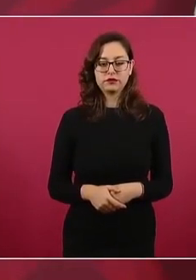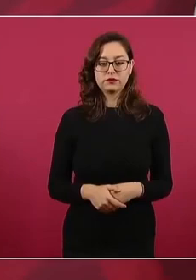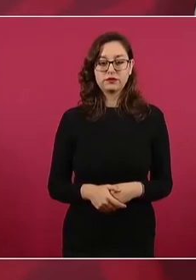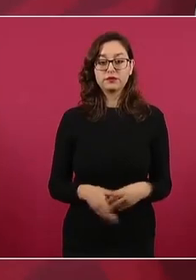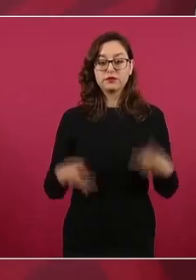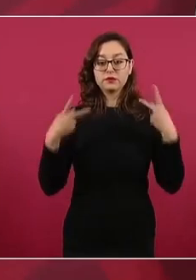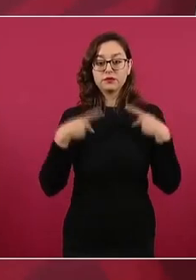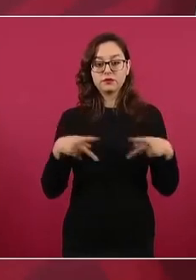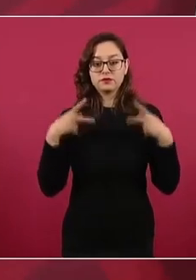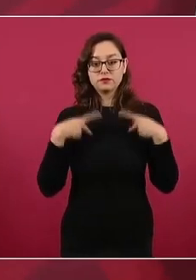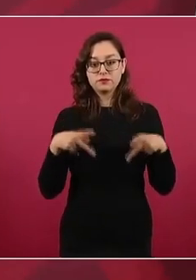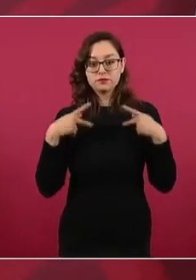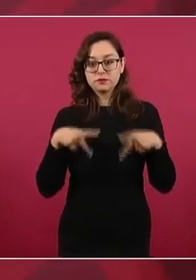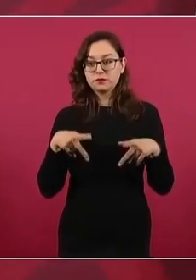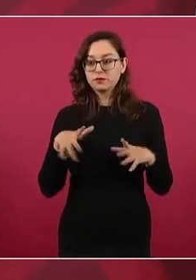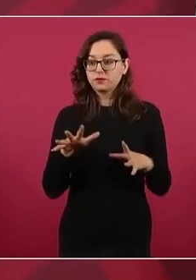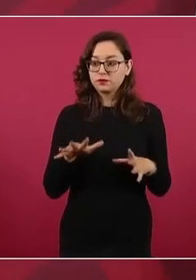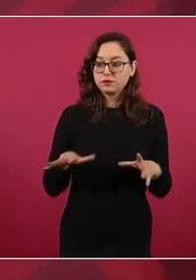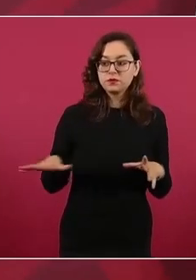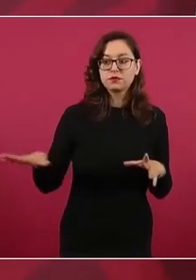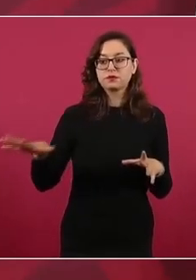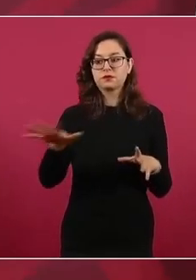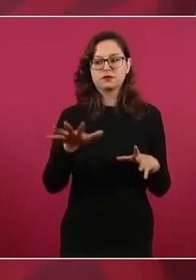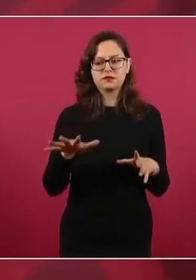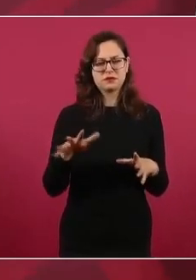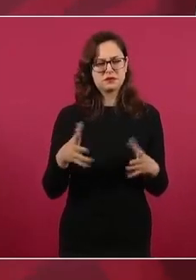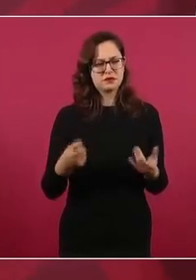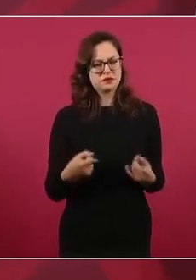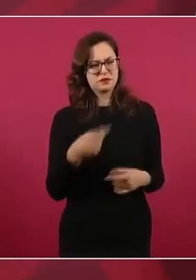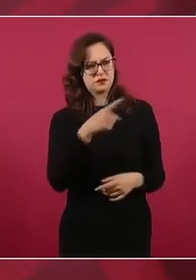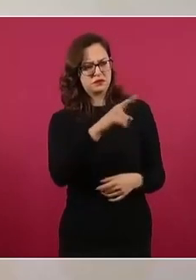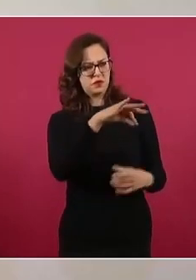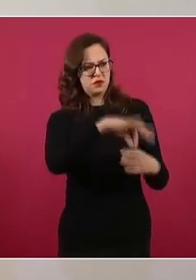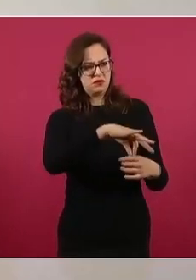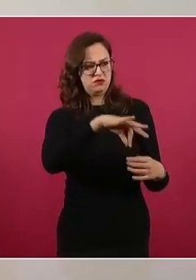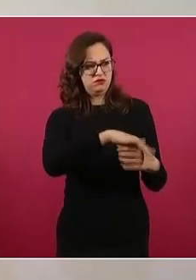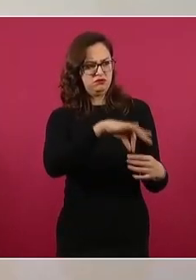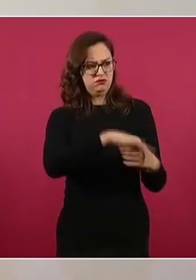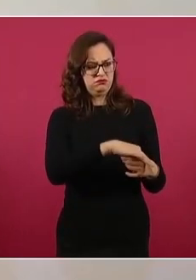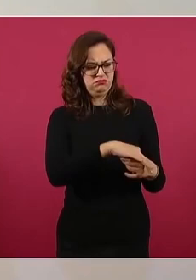no acepta a alguien o no vota por uno,